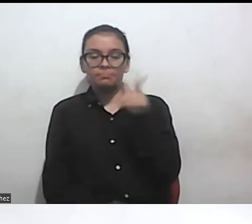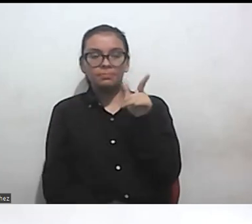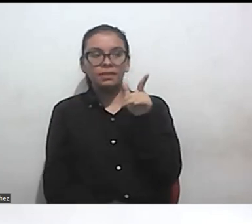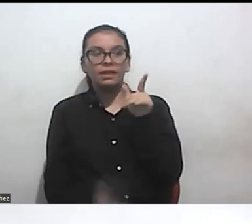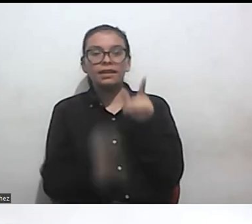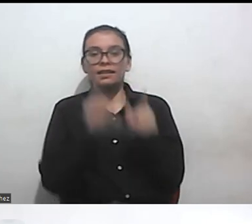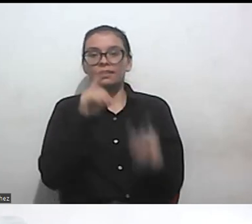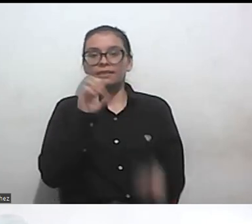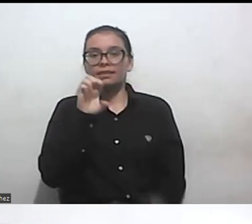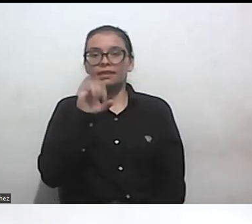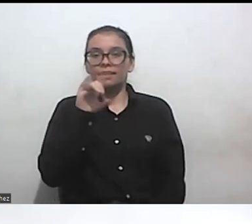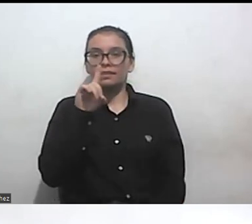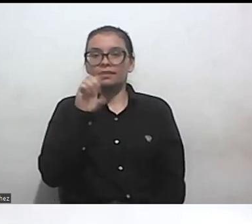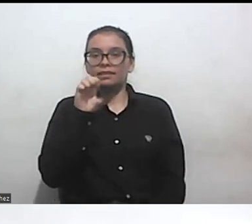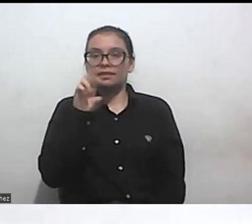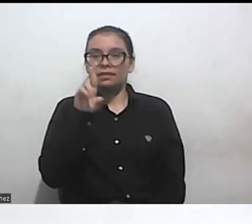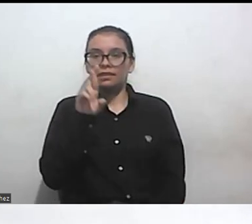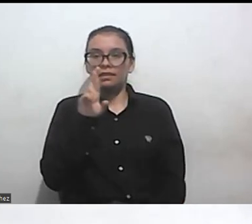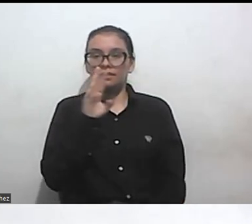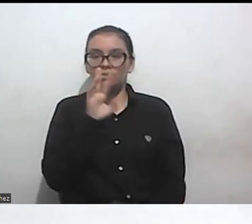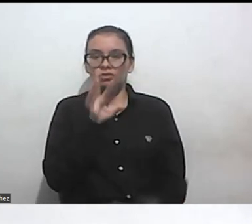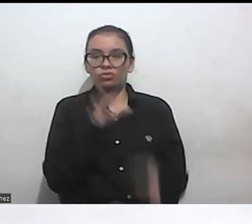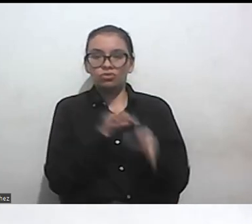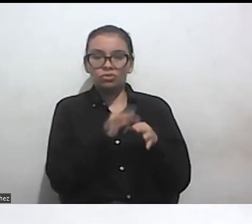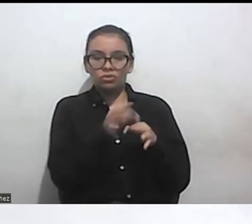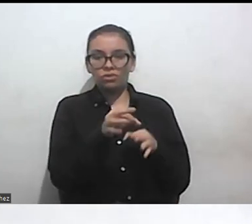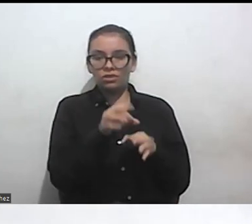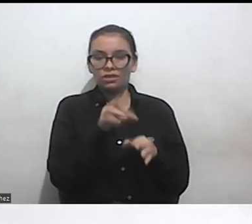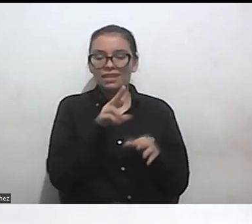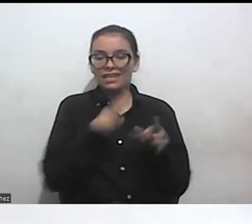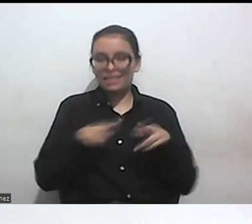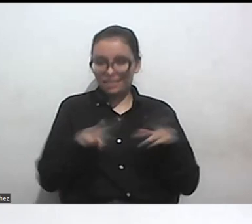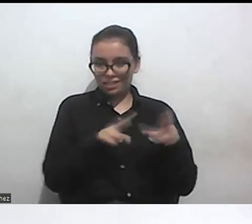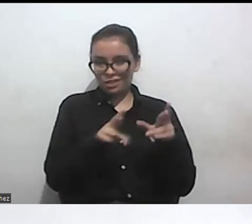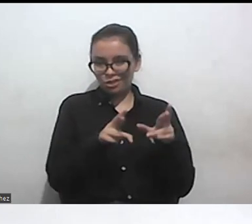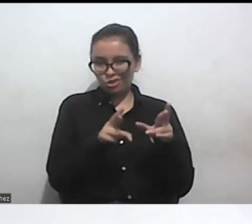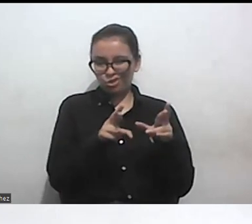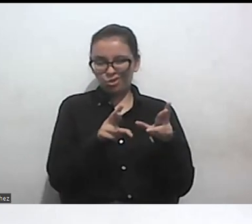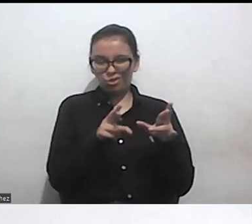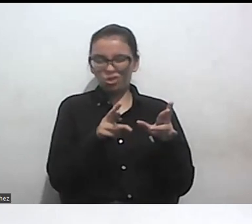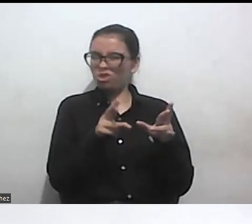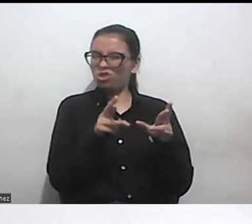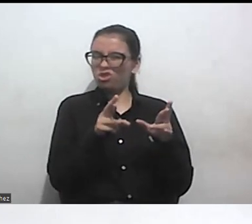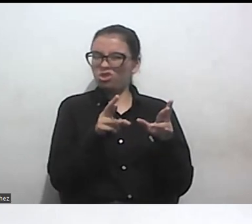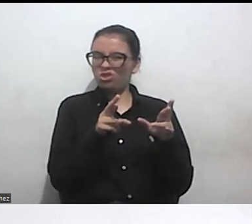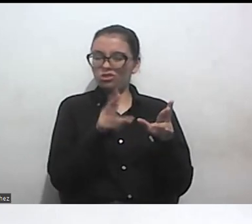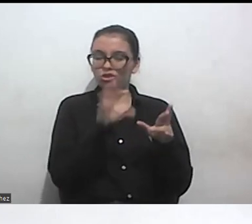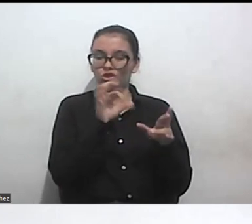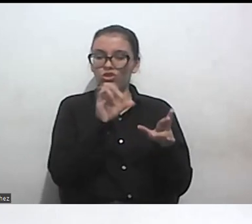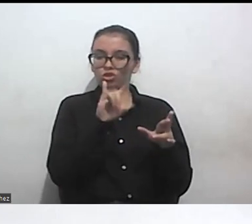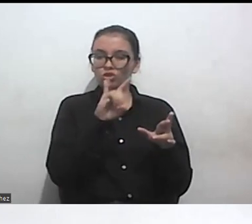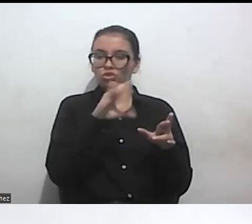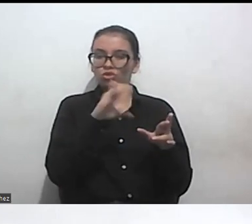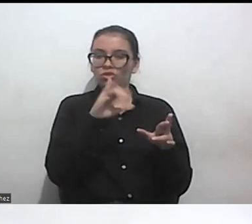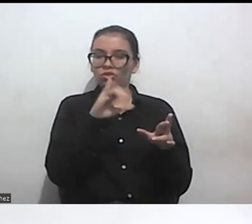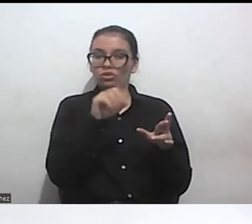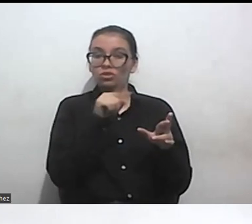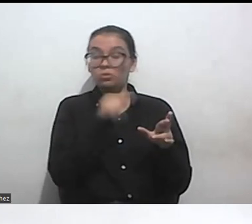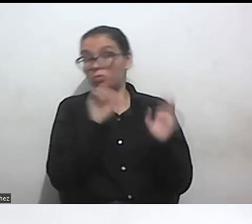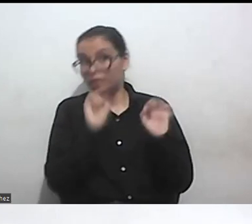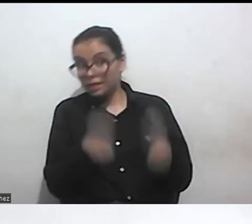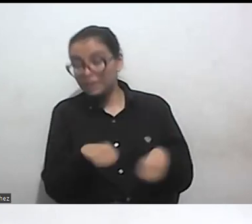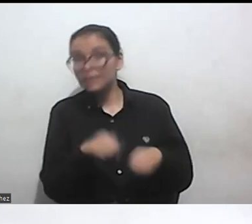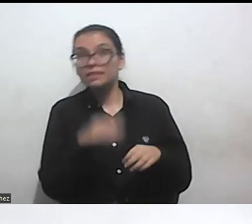hizo la pregunta desde Río Sucio Chocó le puede interesar saber que hay una organización que se llama ILEX Acción Jurídica